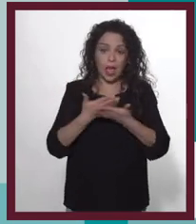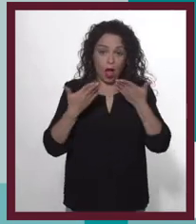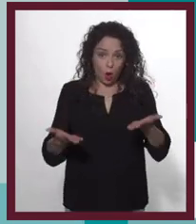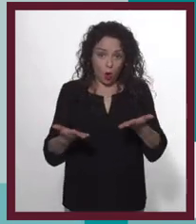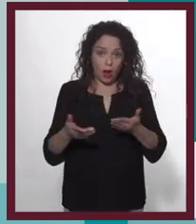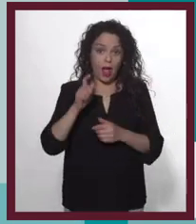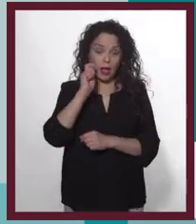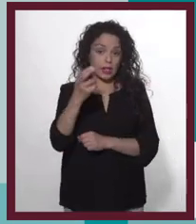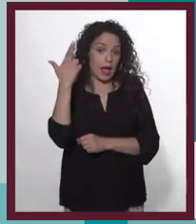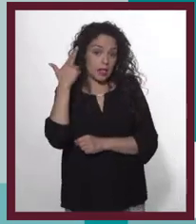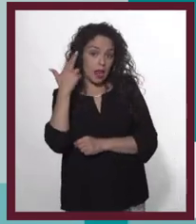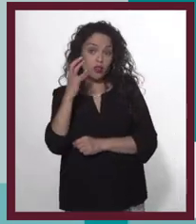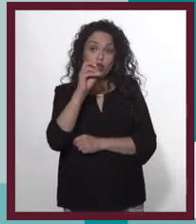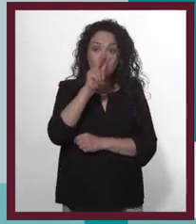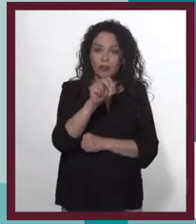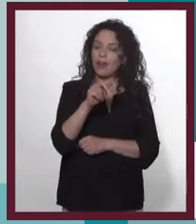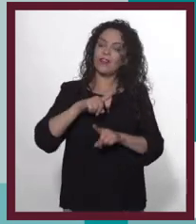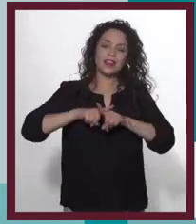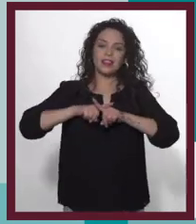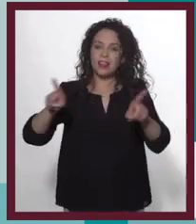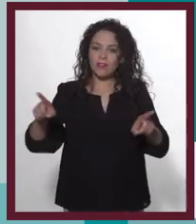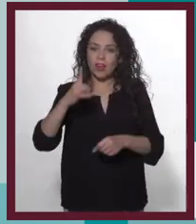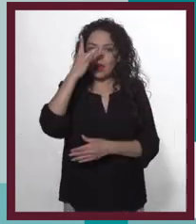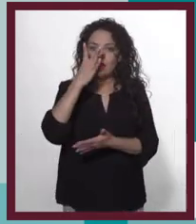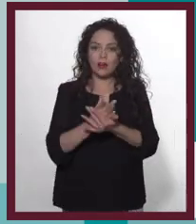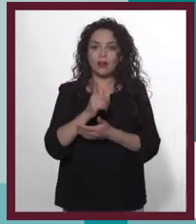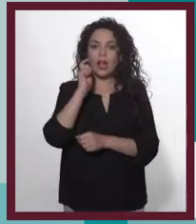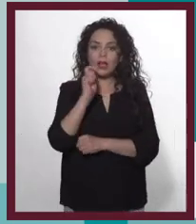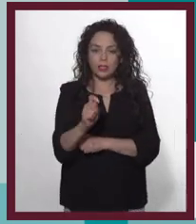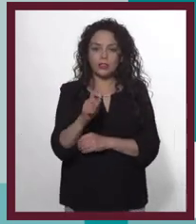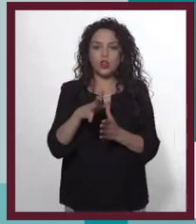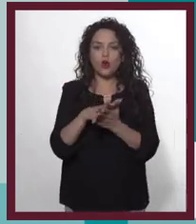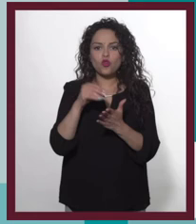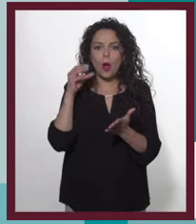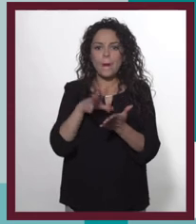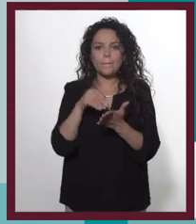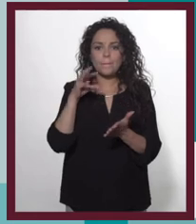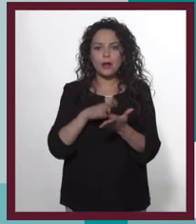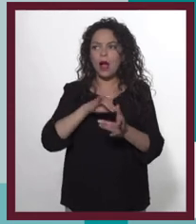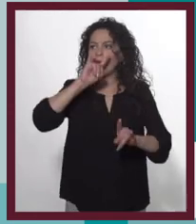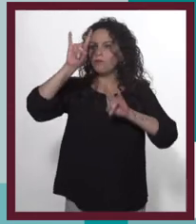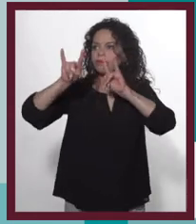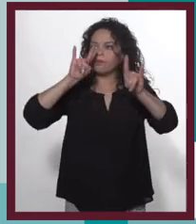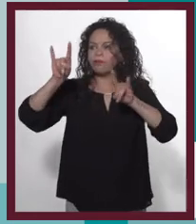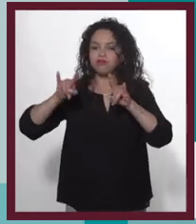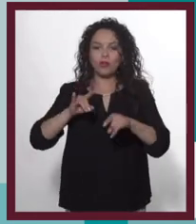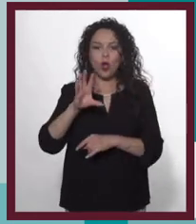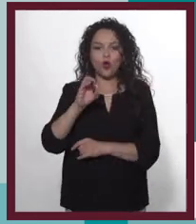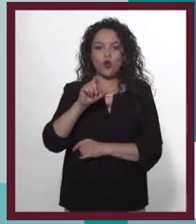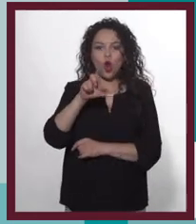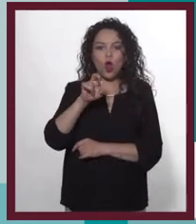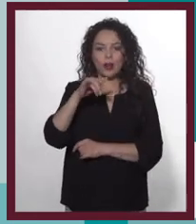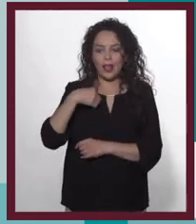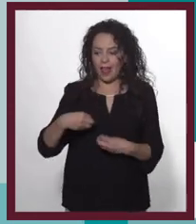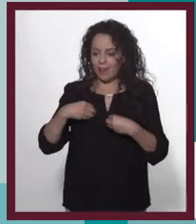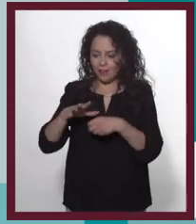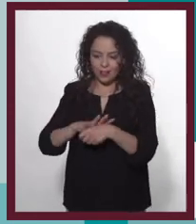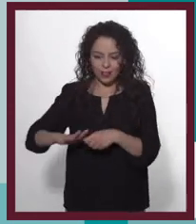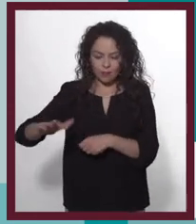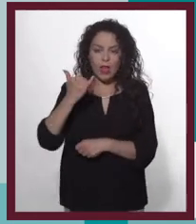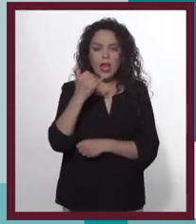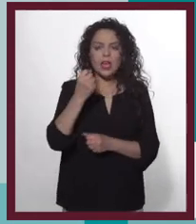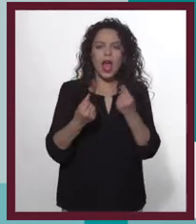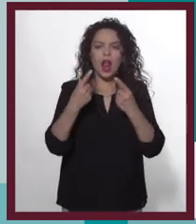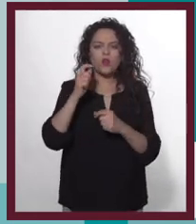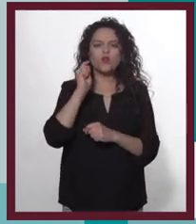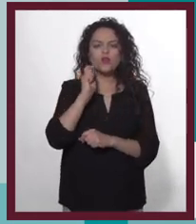que tener claro que esta vez no haremos anuncios de radio o de tele, sino solamente algunas copias fotostáticas en las paredes de la colonia y